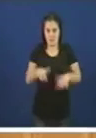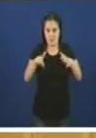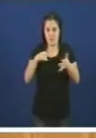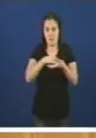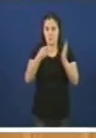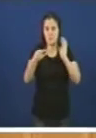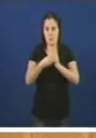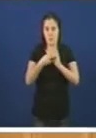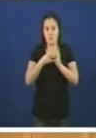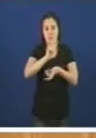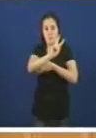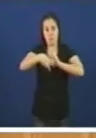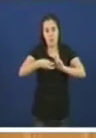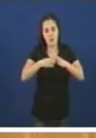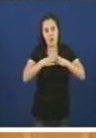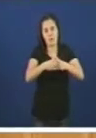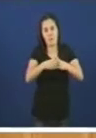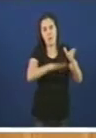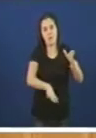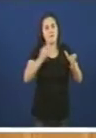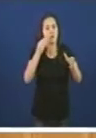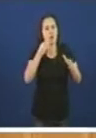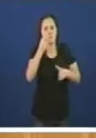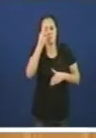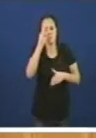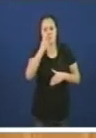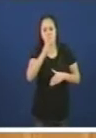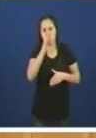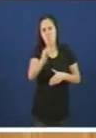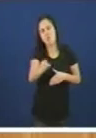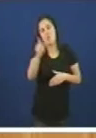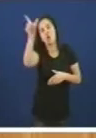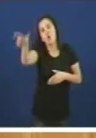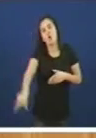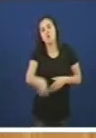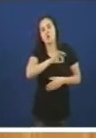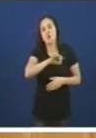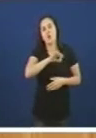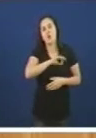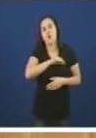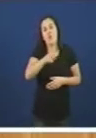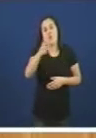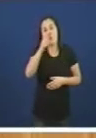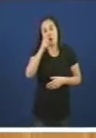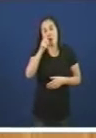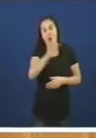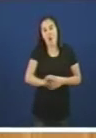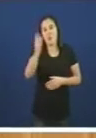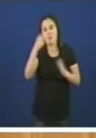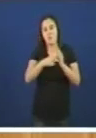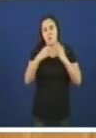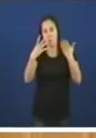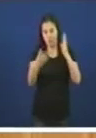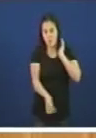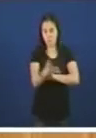reparacións navais da Ría de Ferrol prometido polo SEPI xa no ano 2009, e que daquela anunciaba que ia crear 2.000 postos de